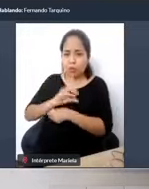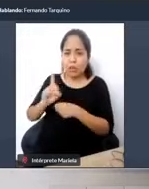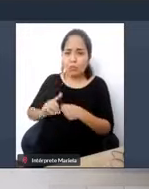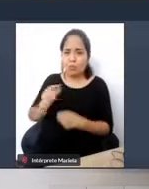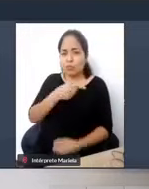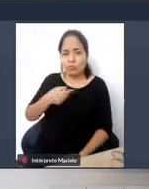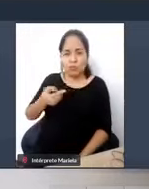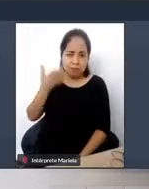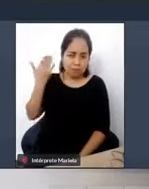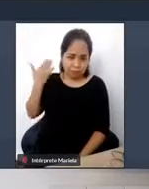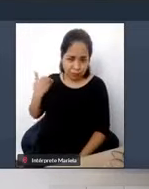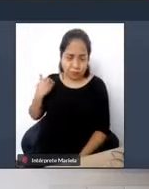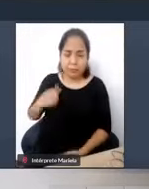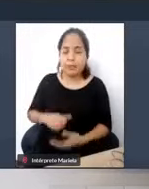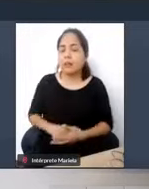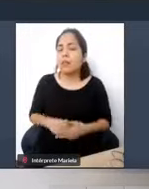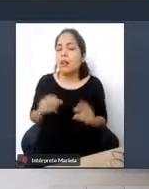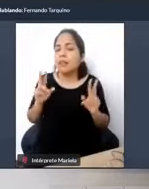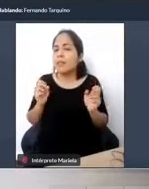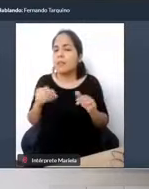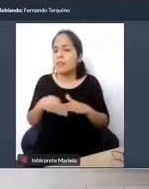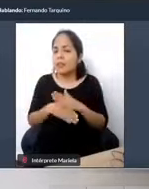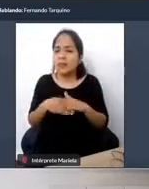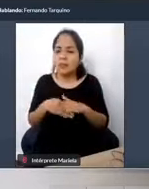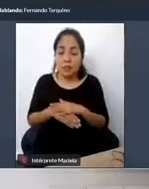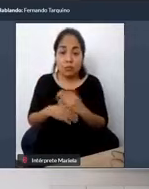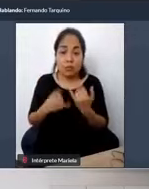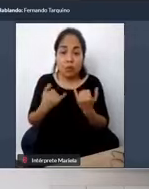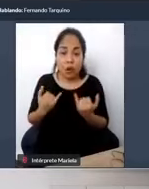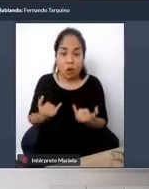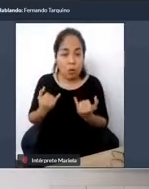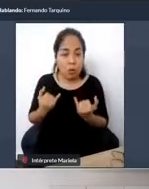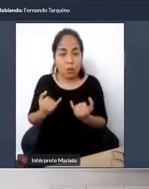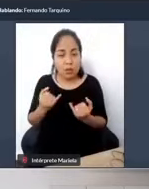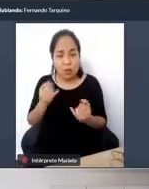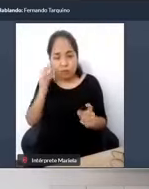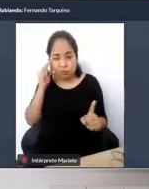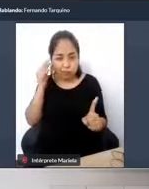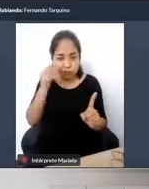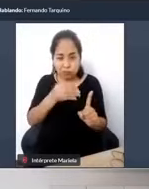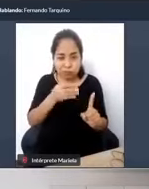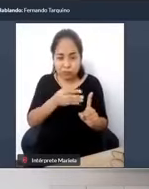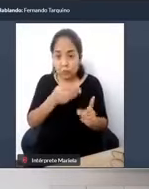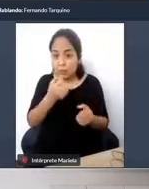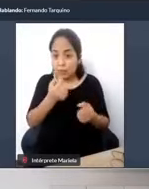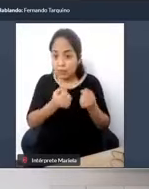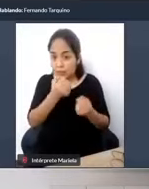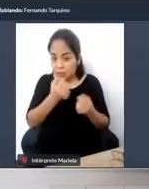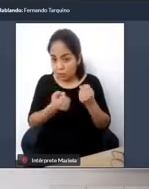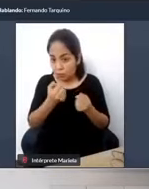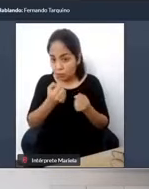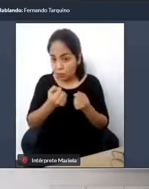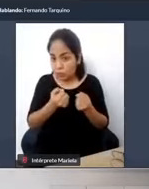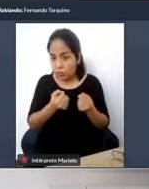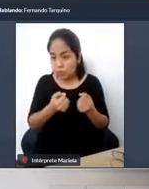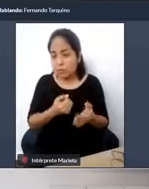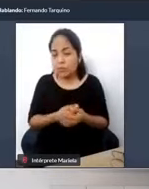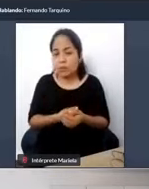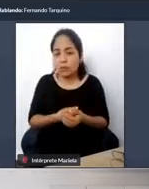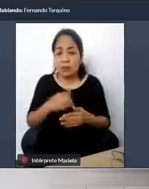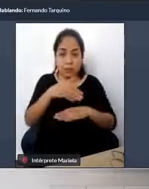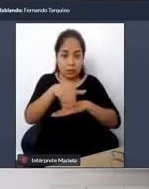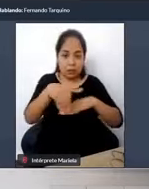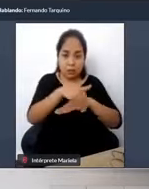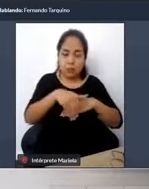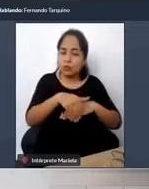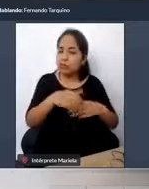sobre el tema de la accesibilidad ahora más puntualizado al tema del transporte urbano como una problemática